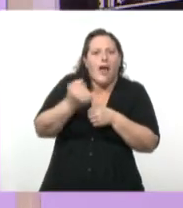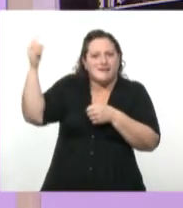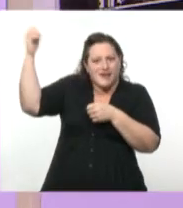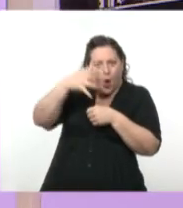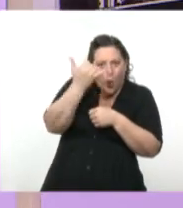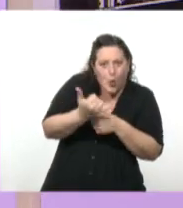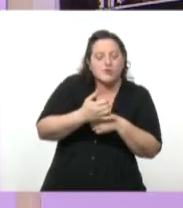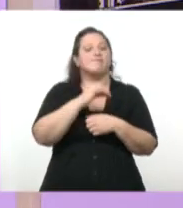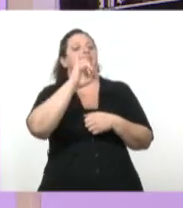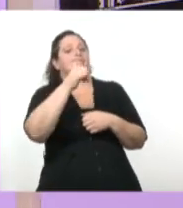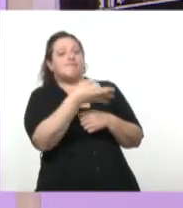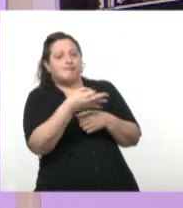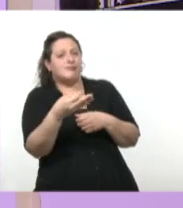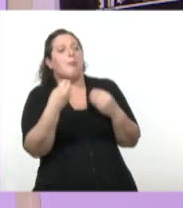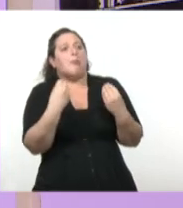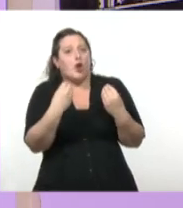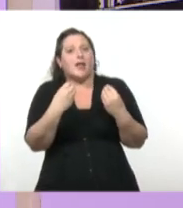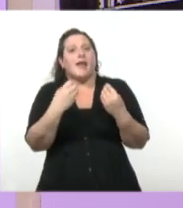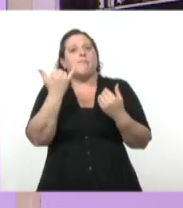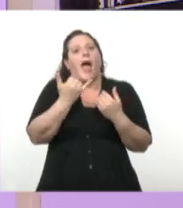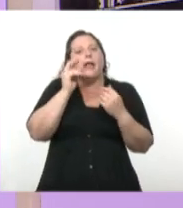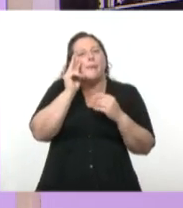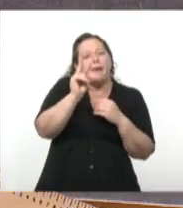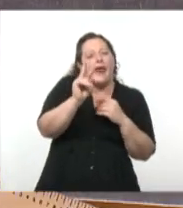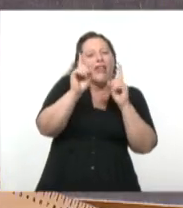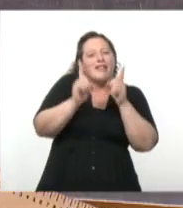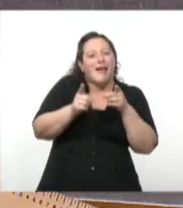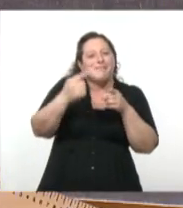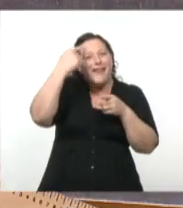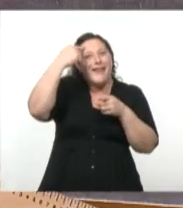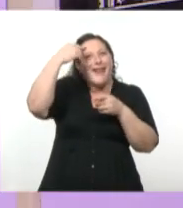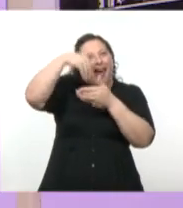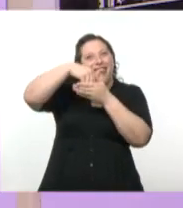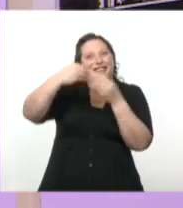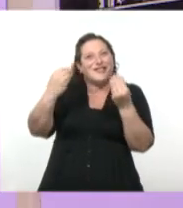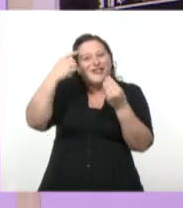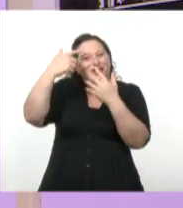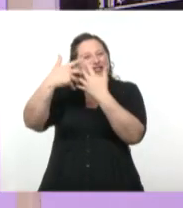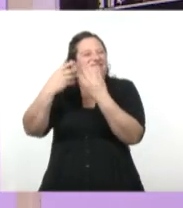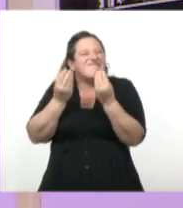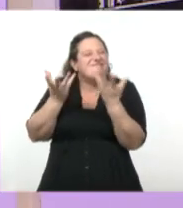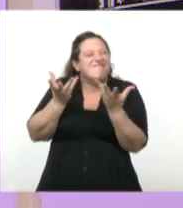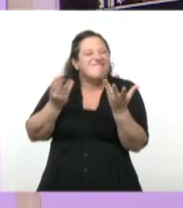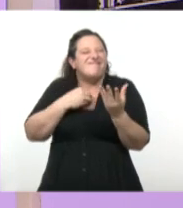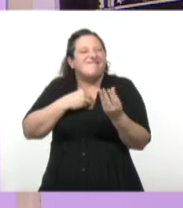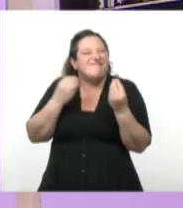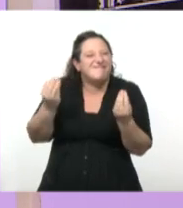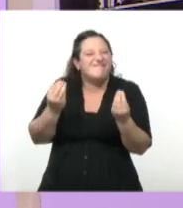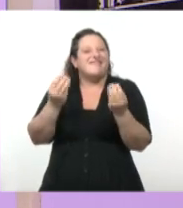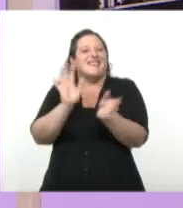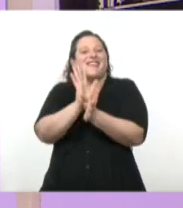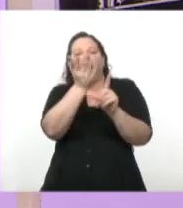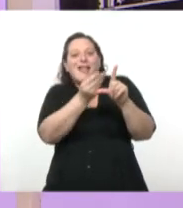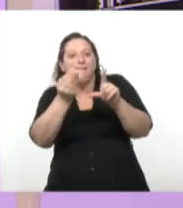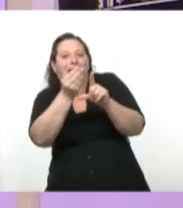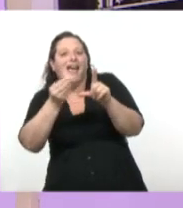óptico se suma después lo que nos pasa en la cabeza con eso que vemos. Todas estas imágenes que se van armando,